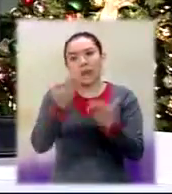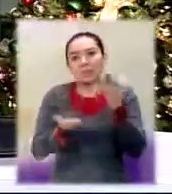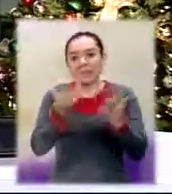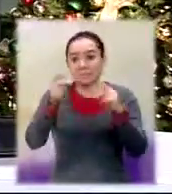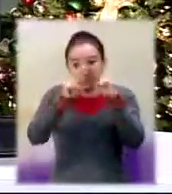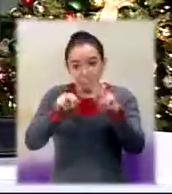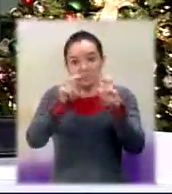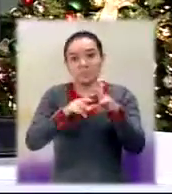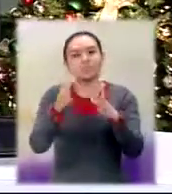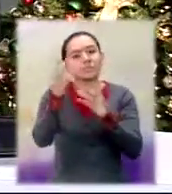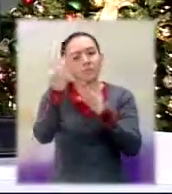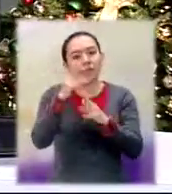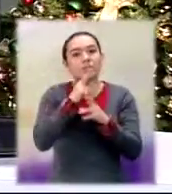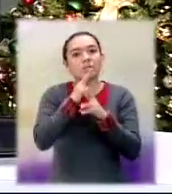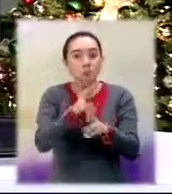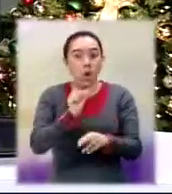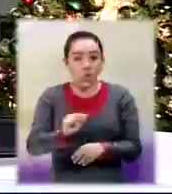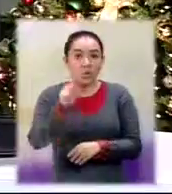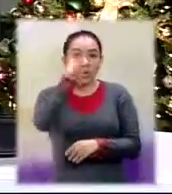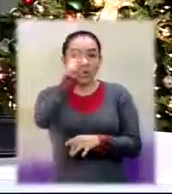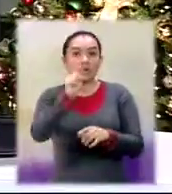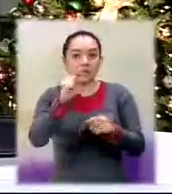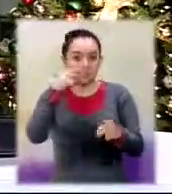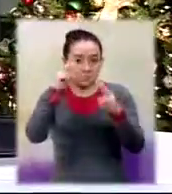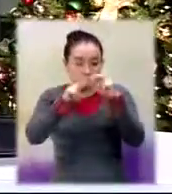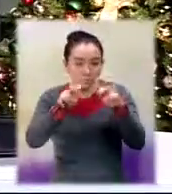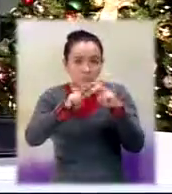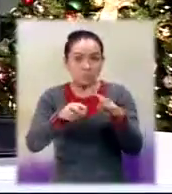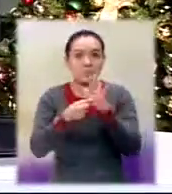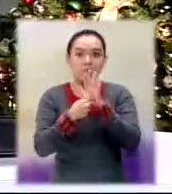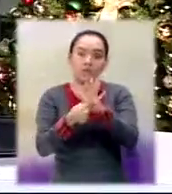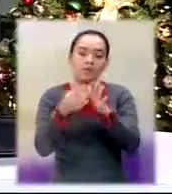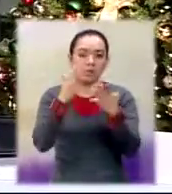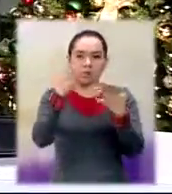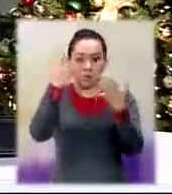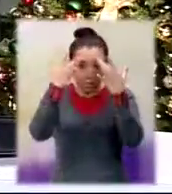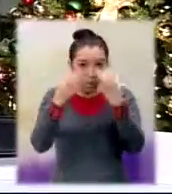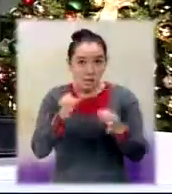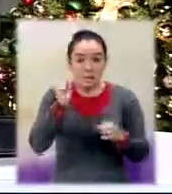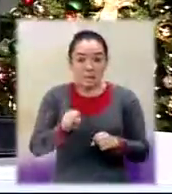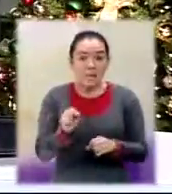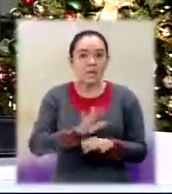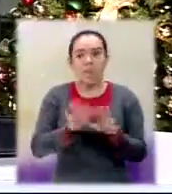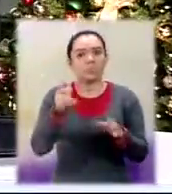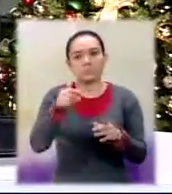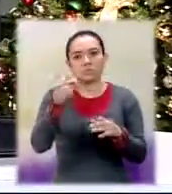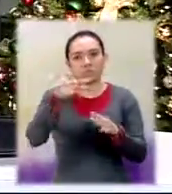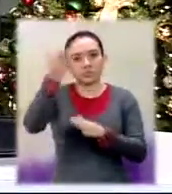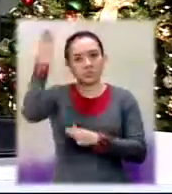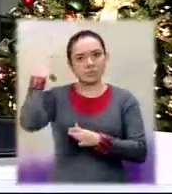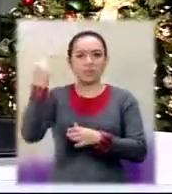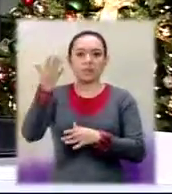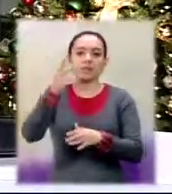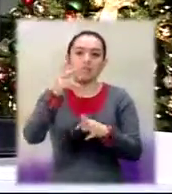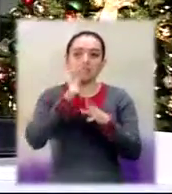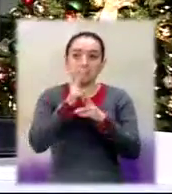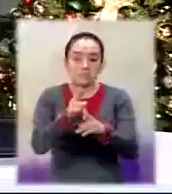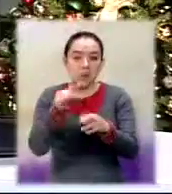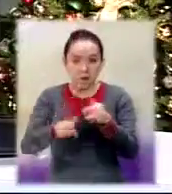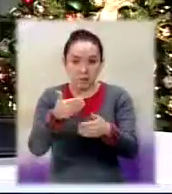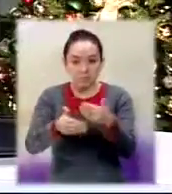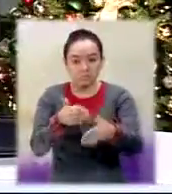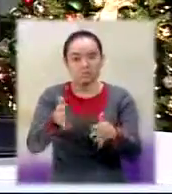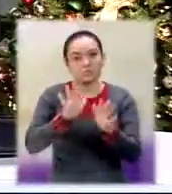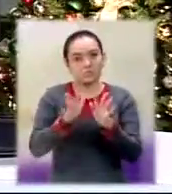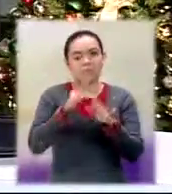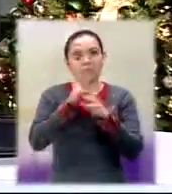si es el, si es el cadáver de el señor Odilio que había aparecido, desaparecido el veintitrés de noviembre. Gracias Oscar por esta